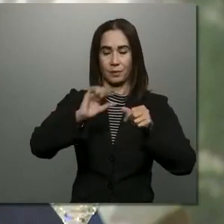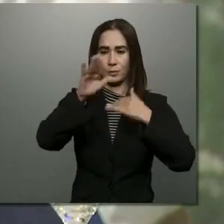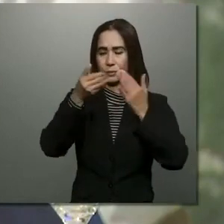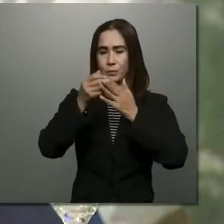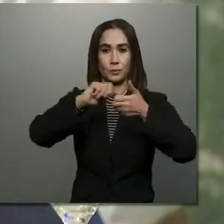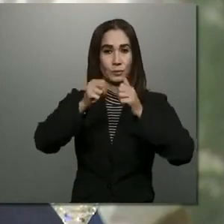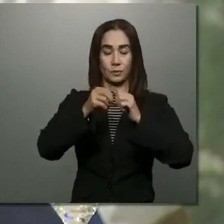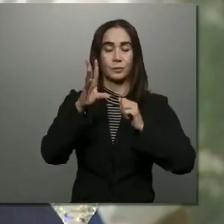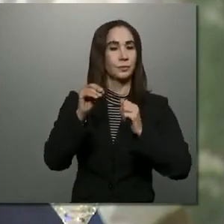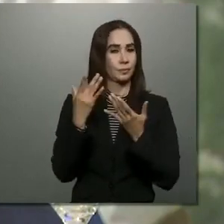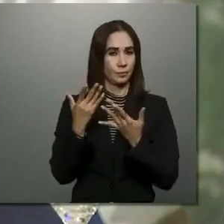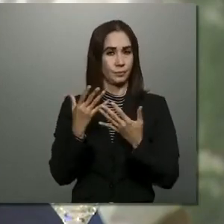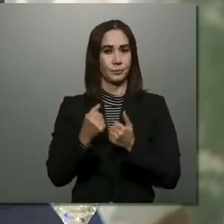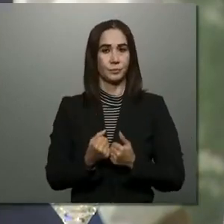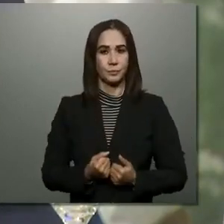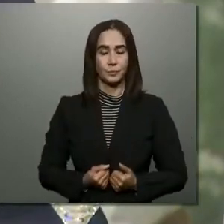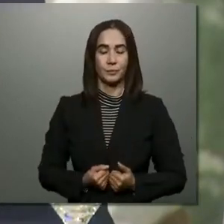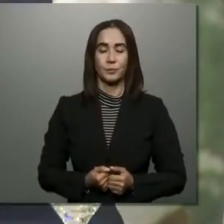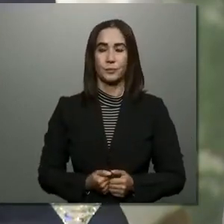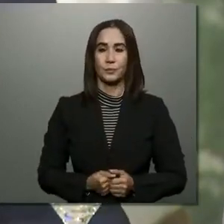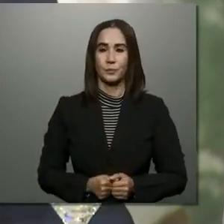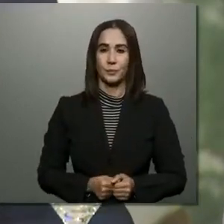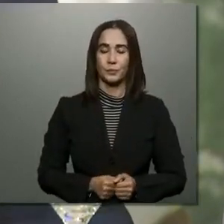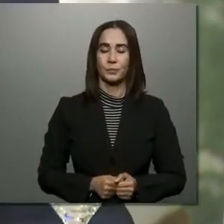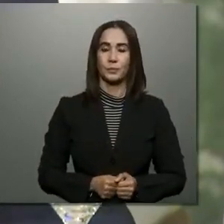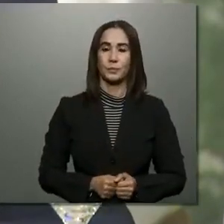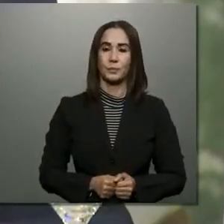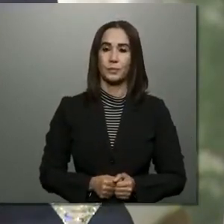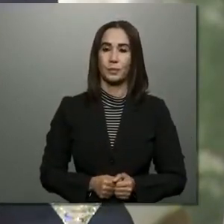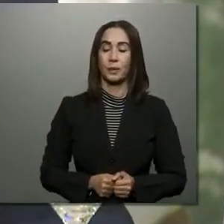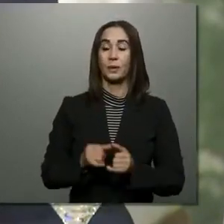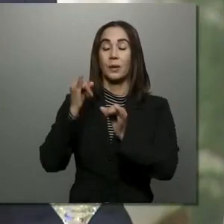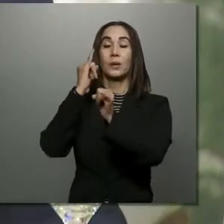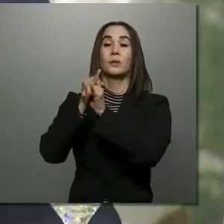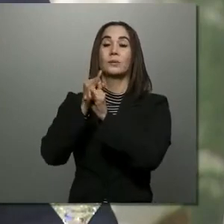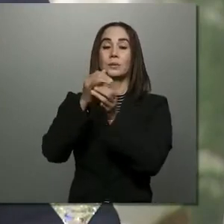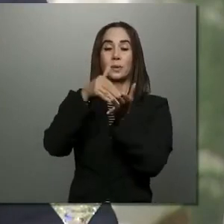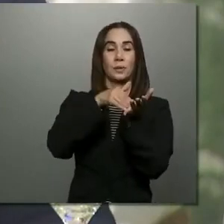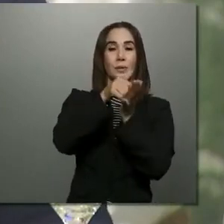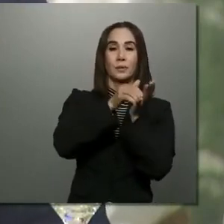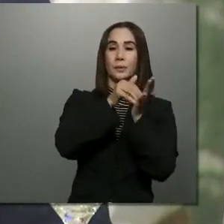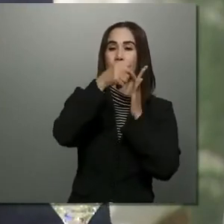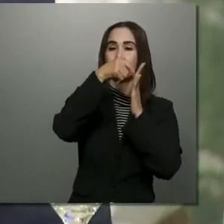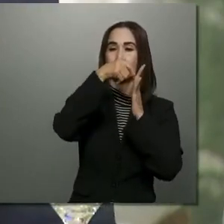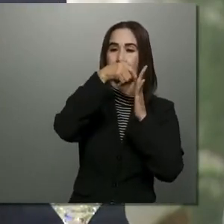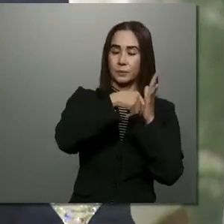problemas existentes. La debilidad institucional es tan profunda